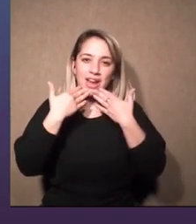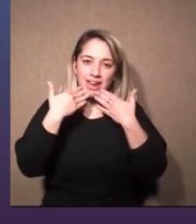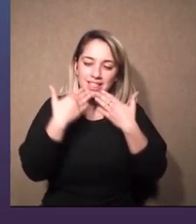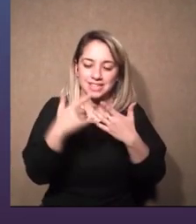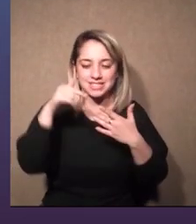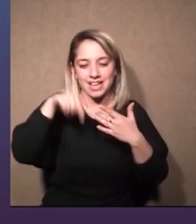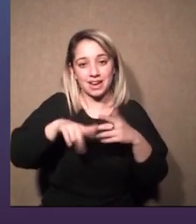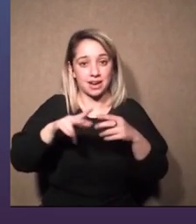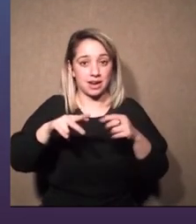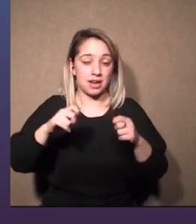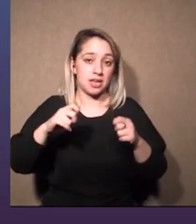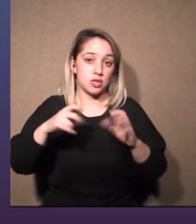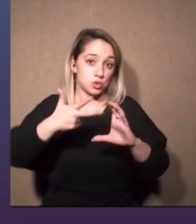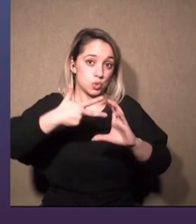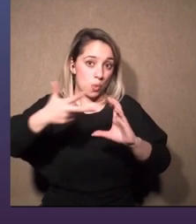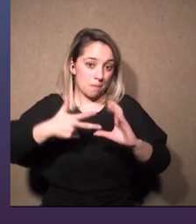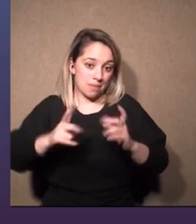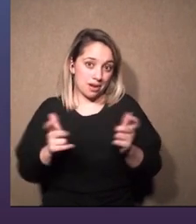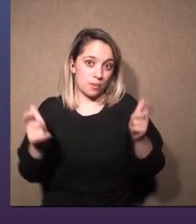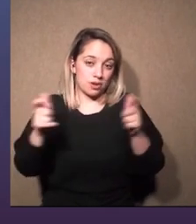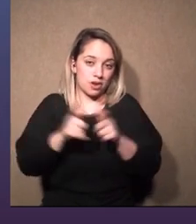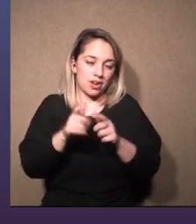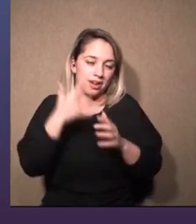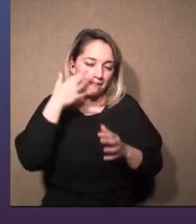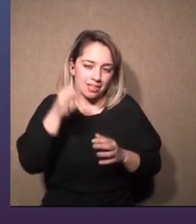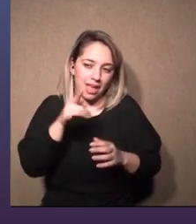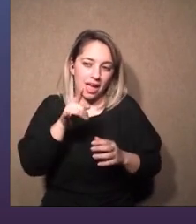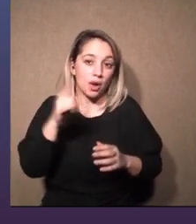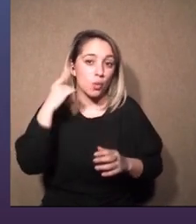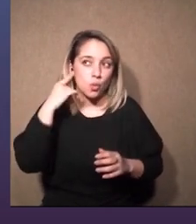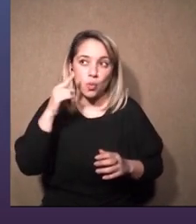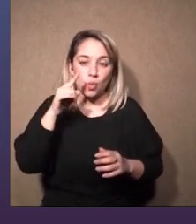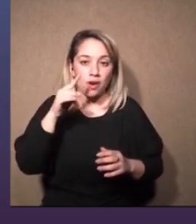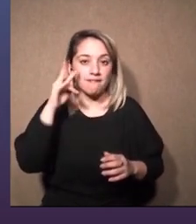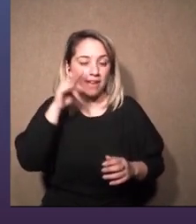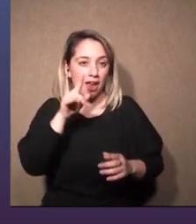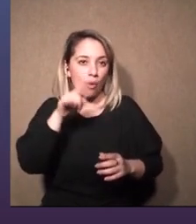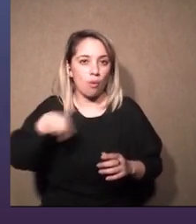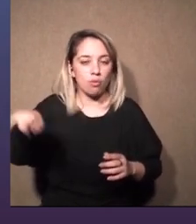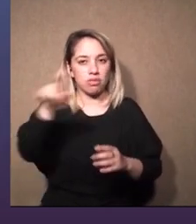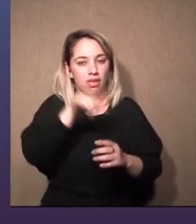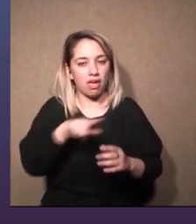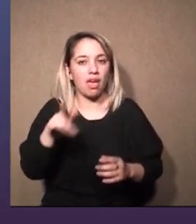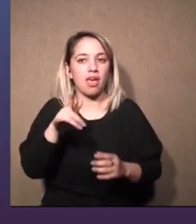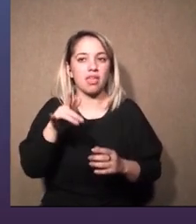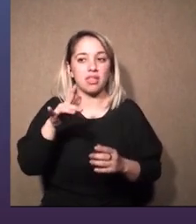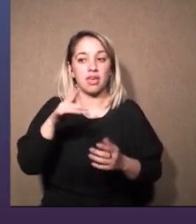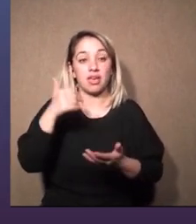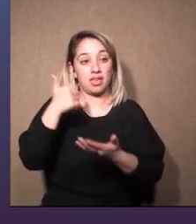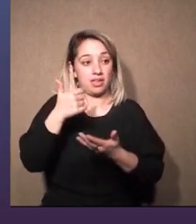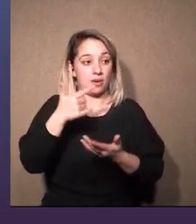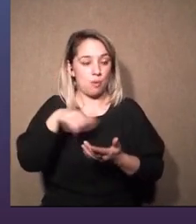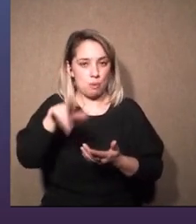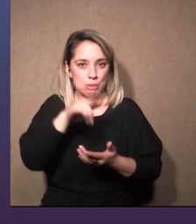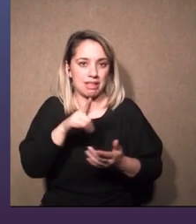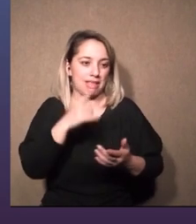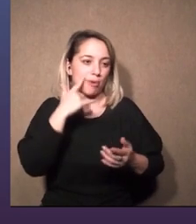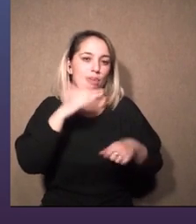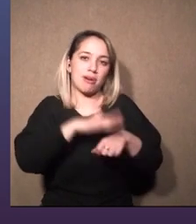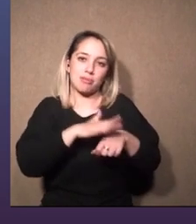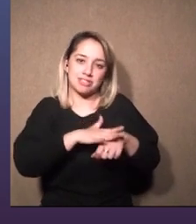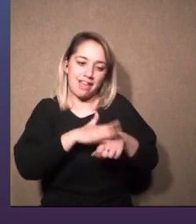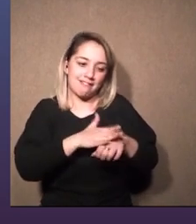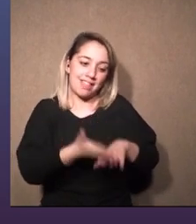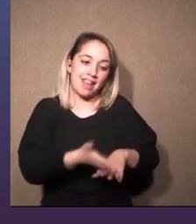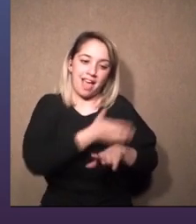encuentro y y y escucharlos a ustedes que están detrás de es y están detrás y delante también